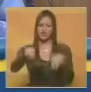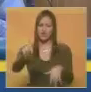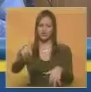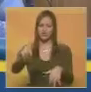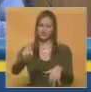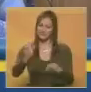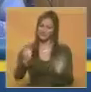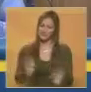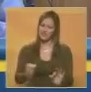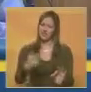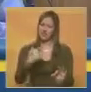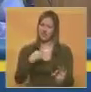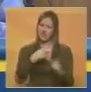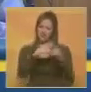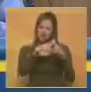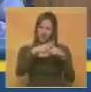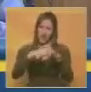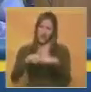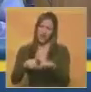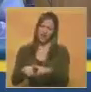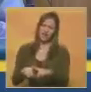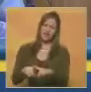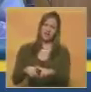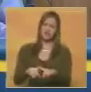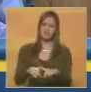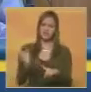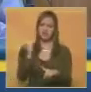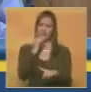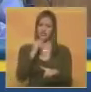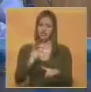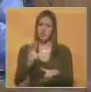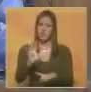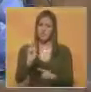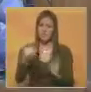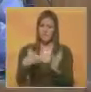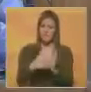Y según las cifras que nosotros hemos estimado, ni siquiera llegaron a las 50 mil viviendas.